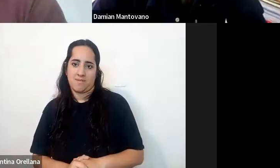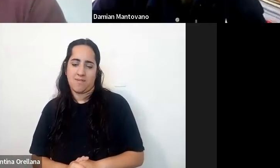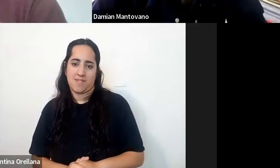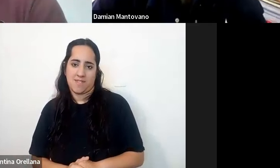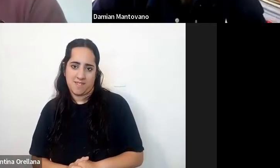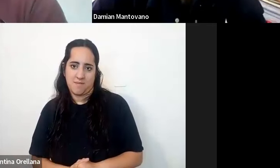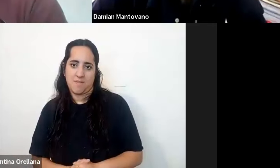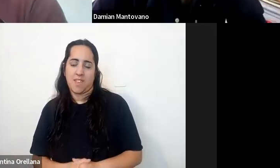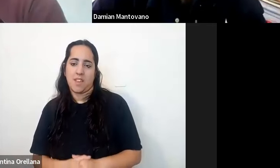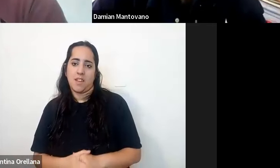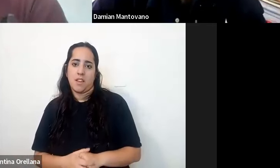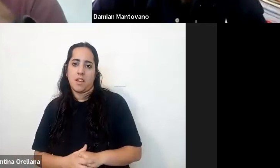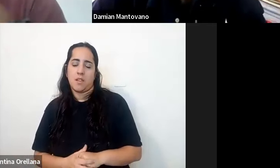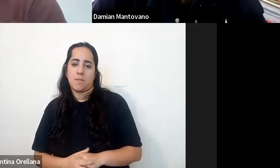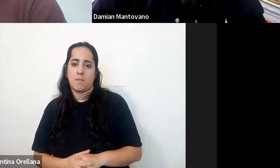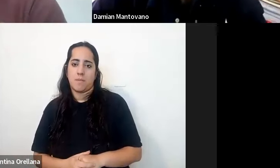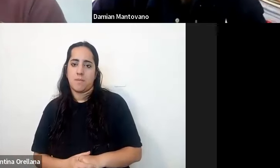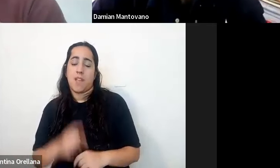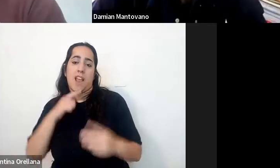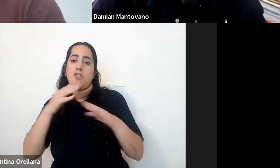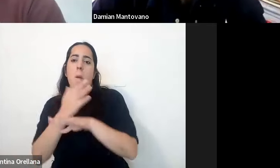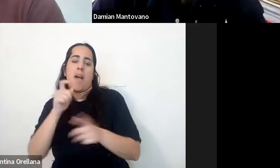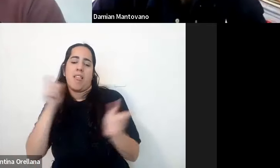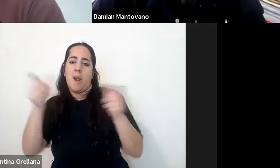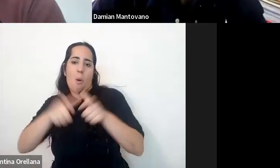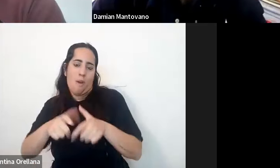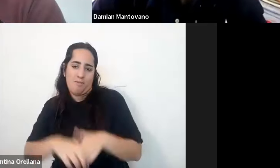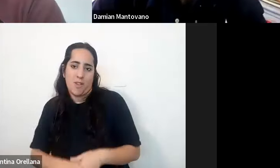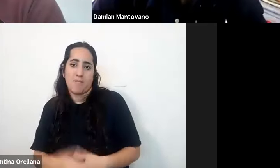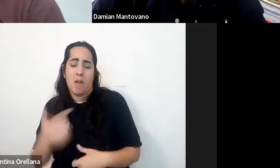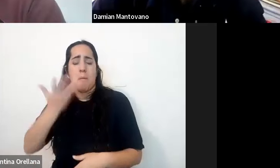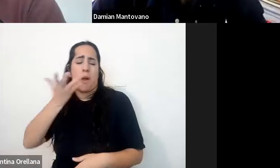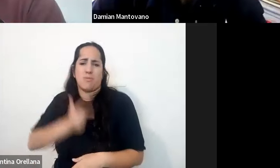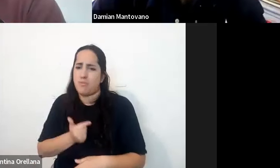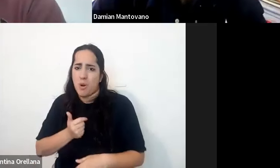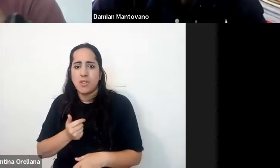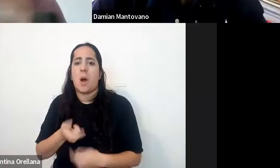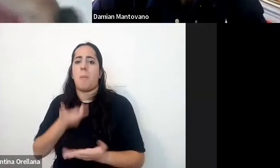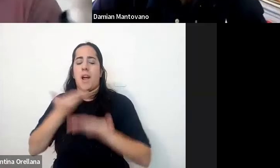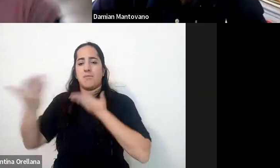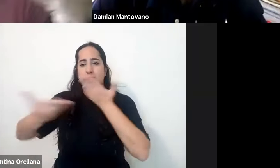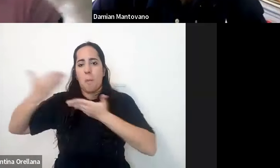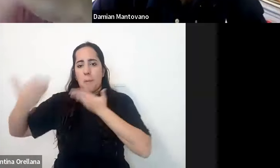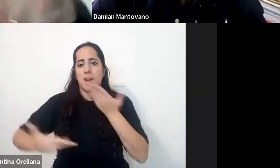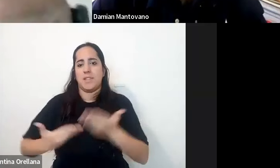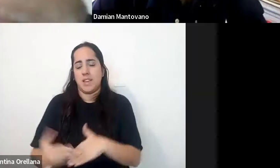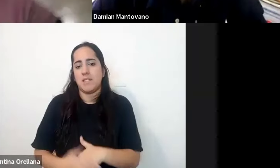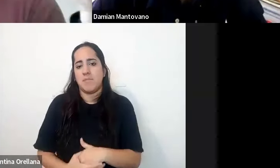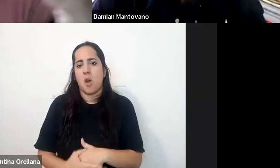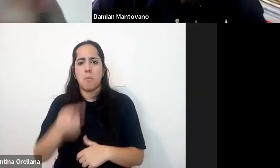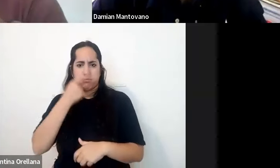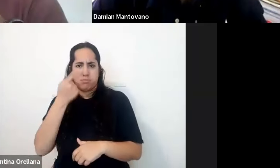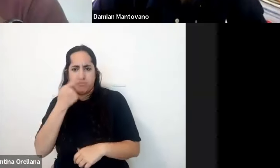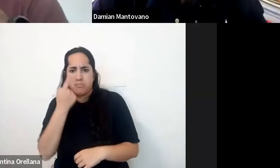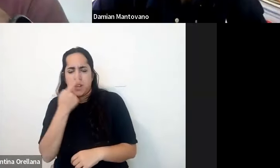del encuentro a mí me gustó realmente mucho poder intercambiar fue realmente muy interesante